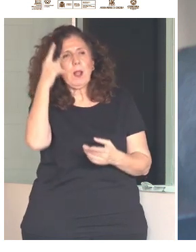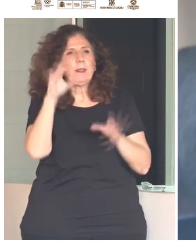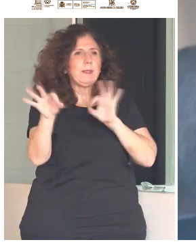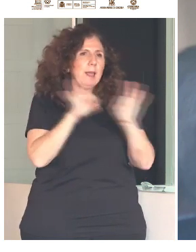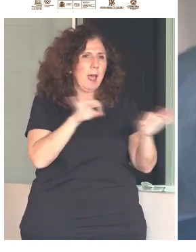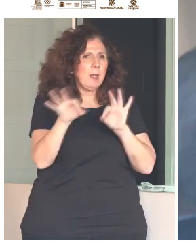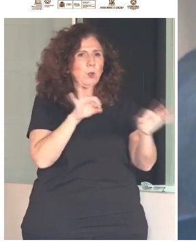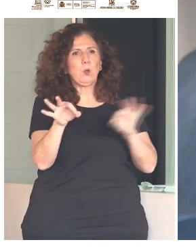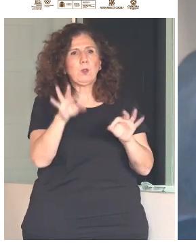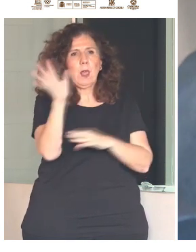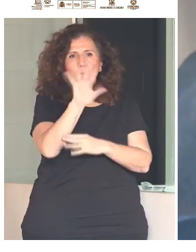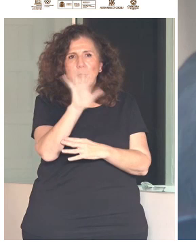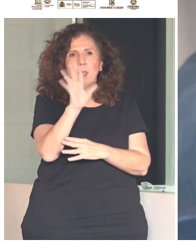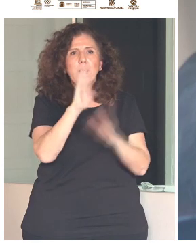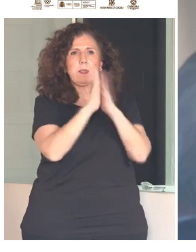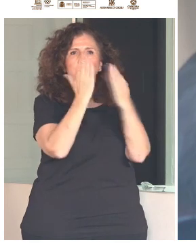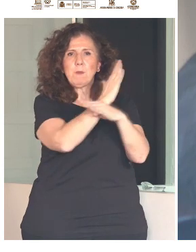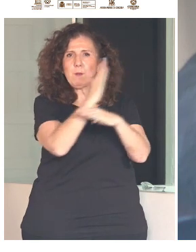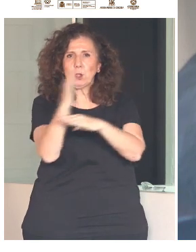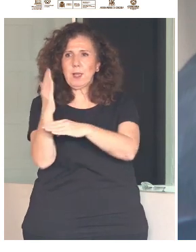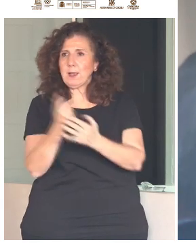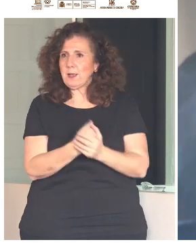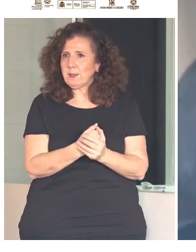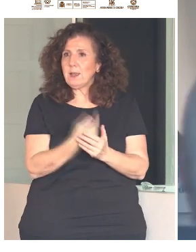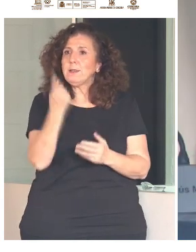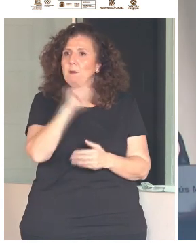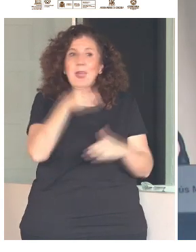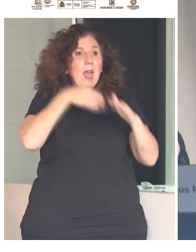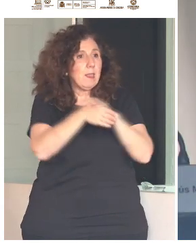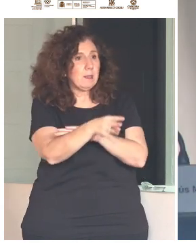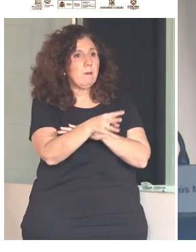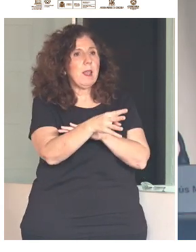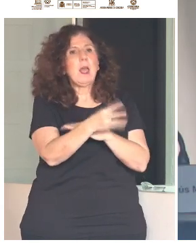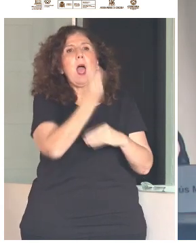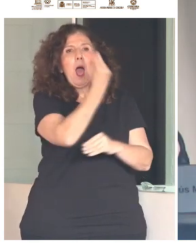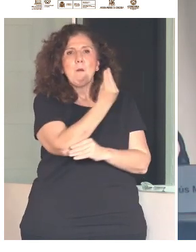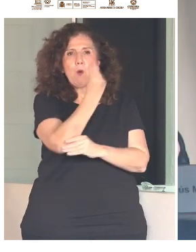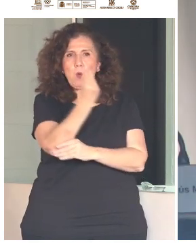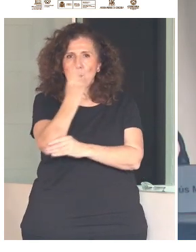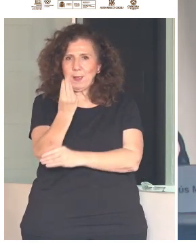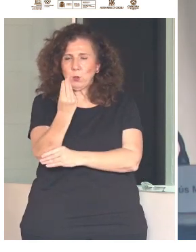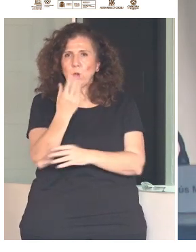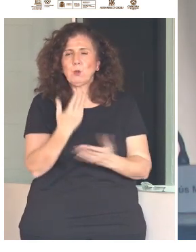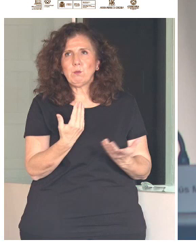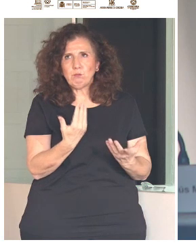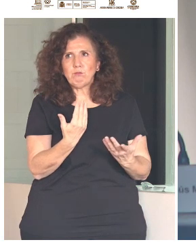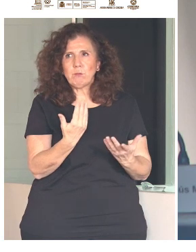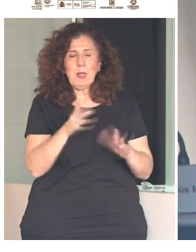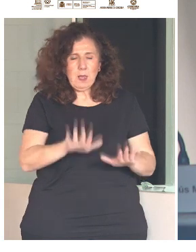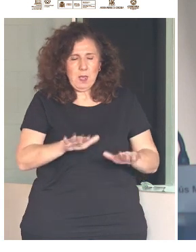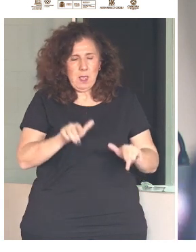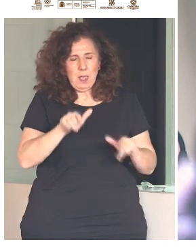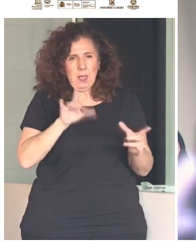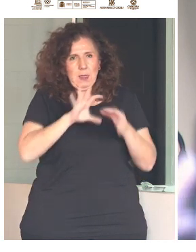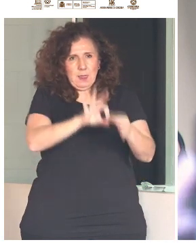bibliotecas, servicios turísticos. Y, en la medida de lo posible, tengan acceso a monumentos, que esto nos toca directamente,